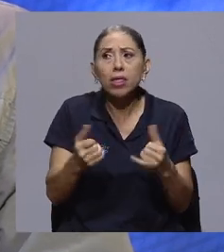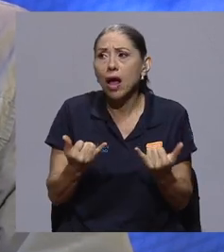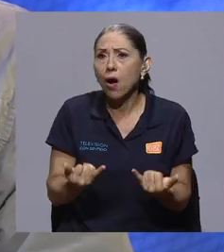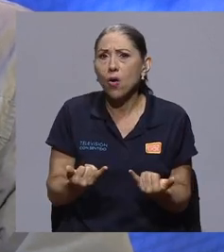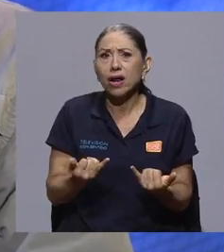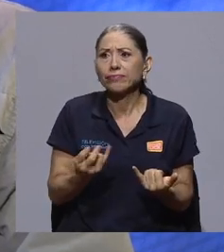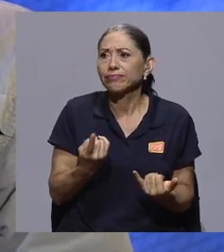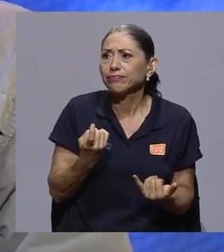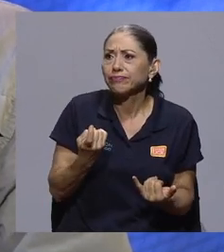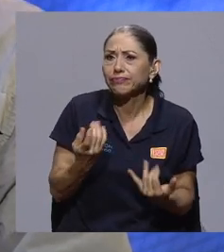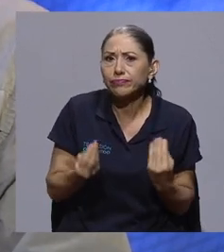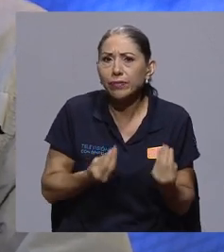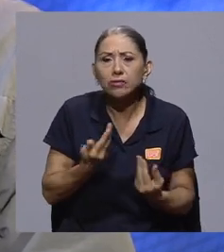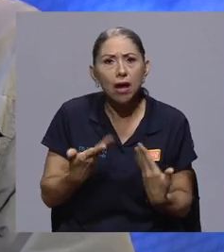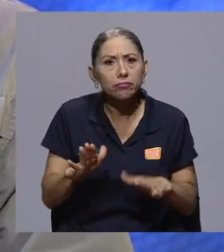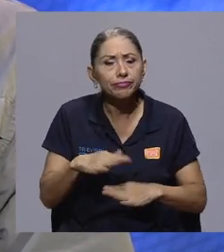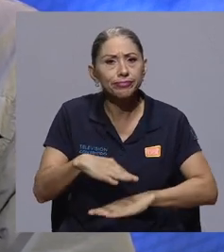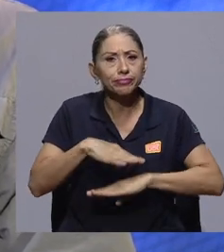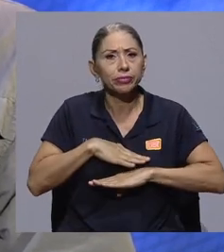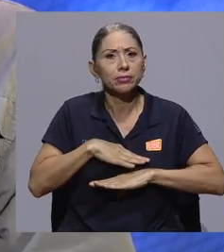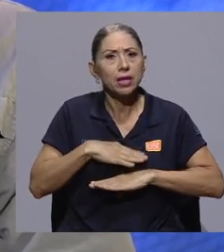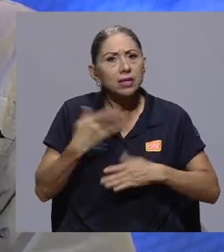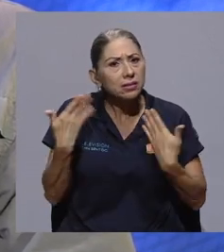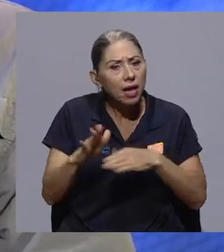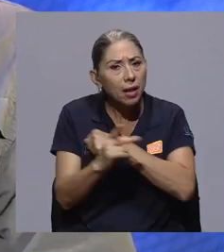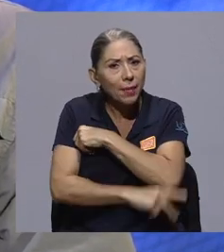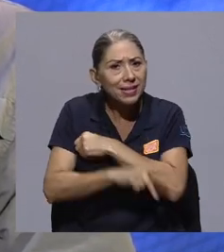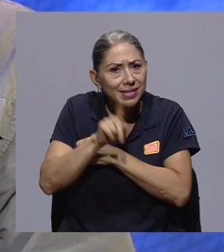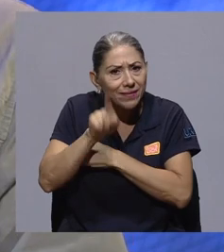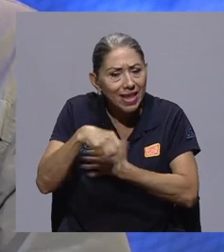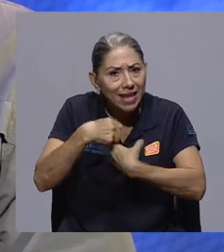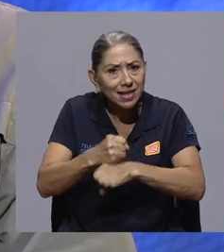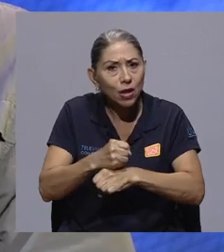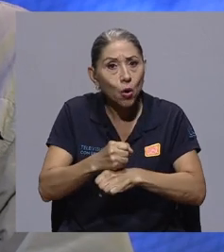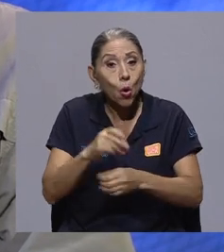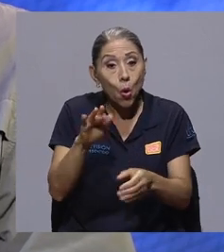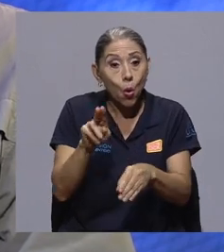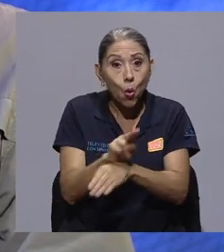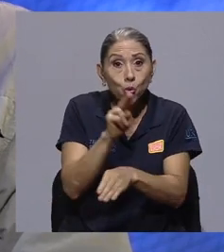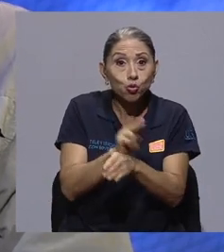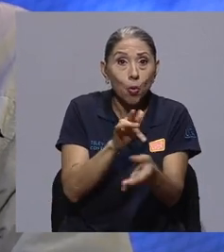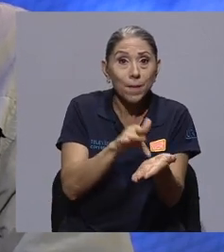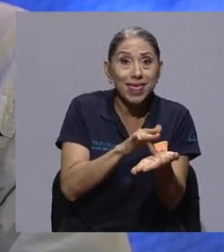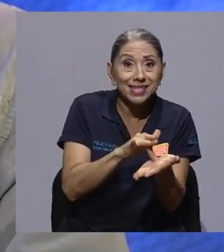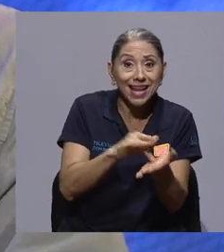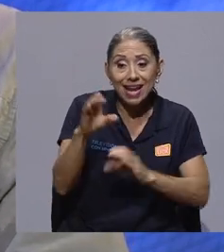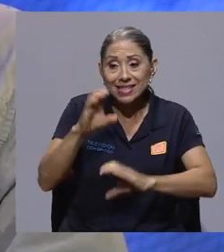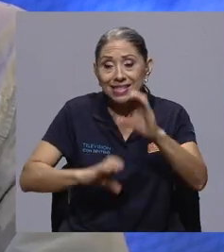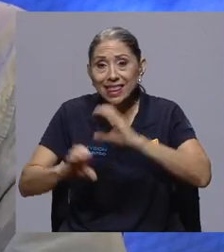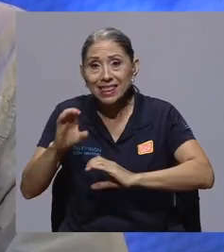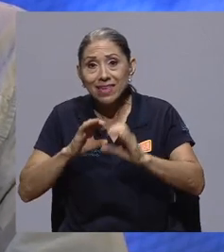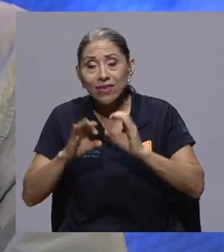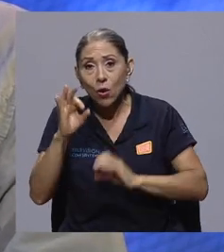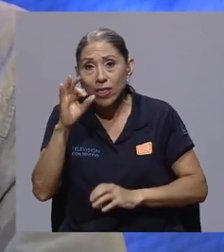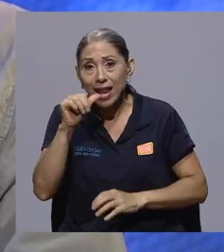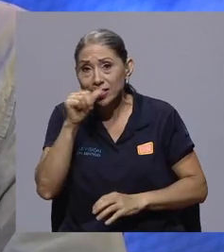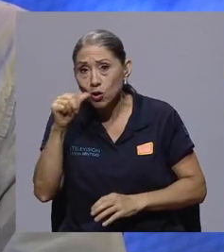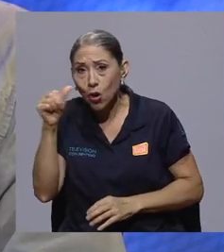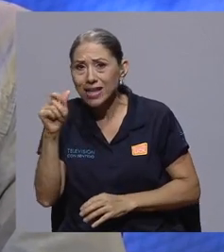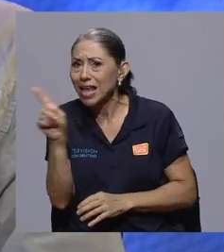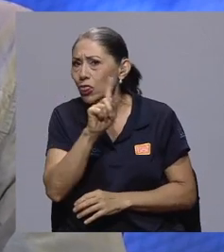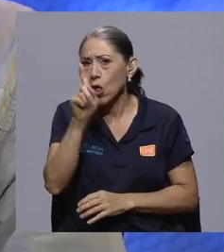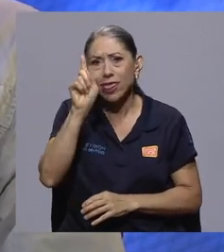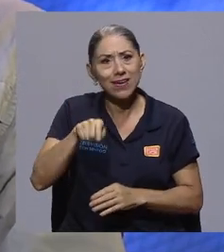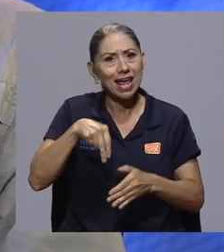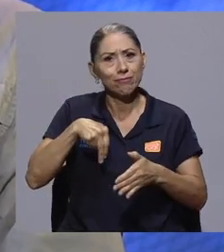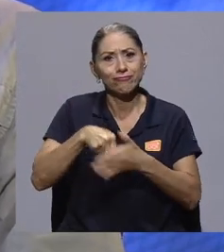solventar un vacío que el país ya debería poder hacerlo. El uso medicinal y científico de las drogas no debería ser un problema en el marco de las convenciones.